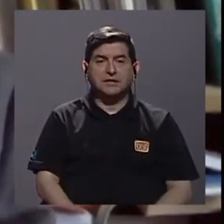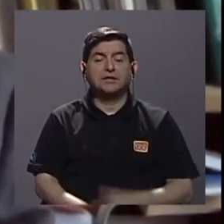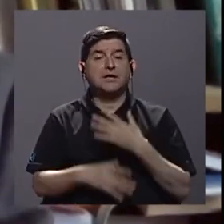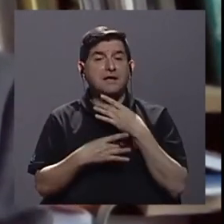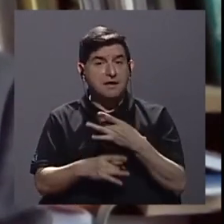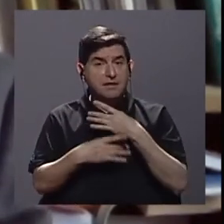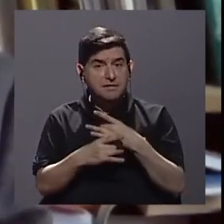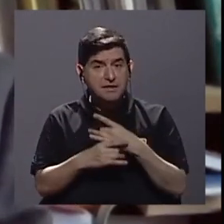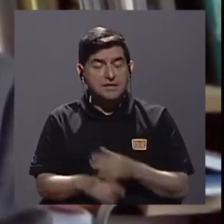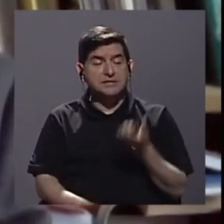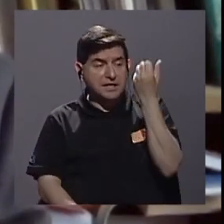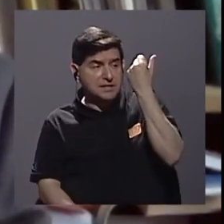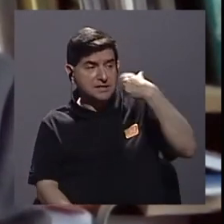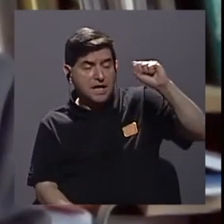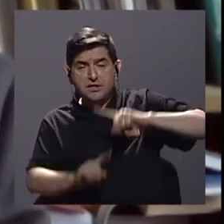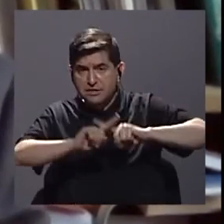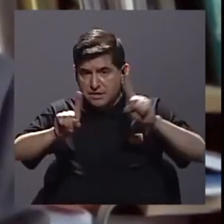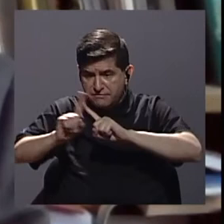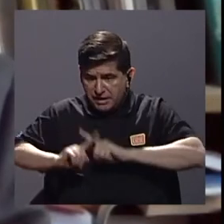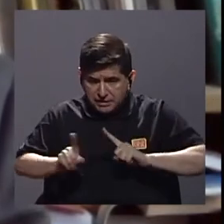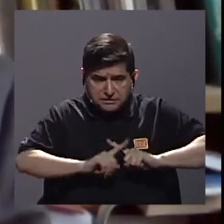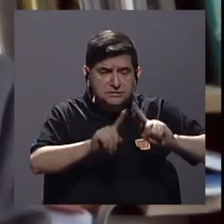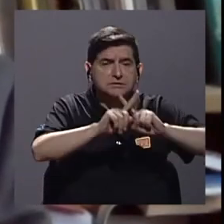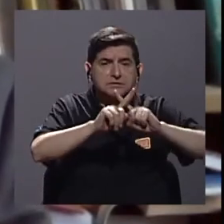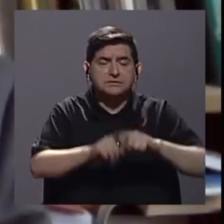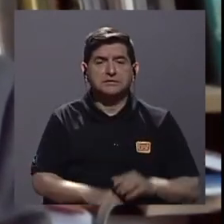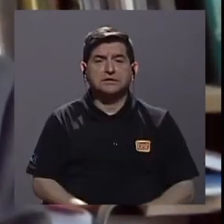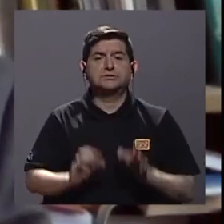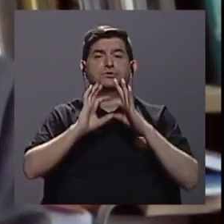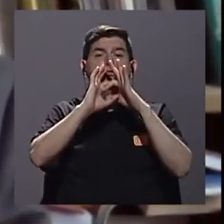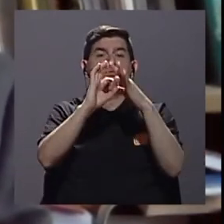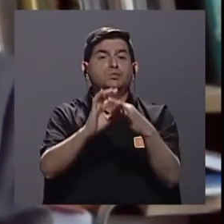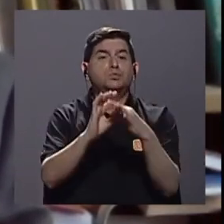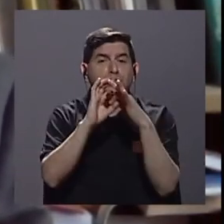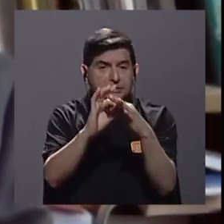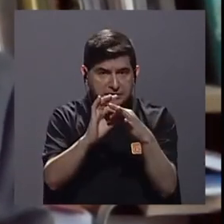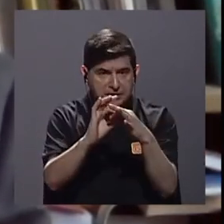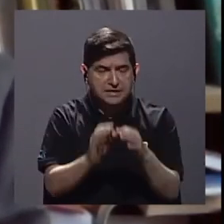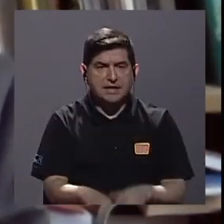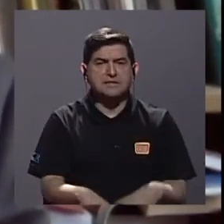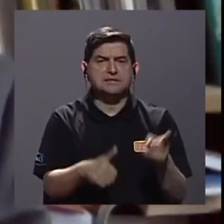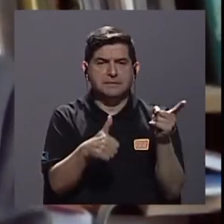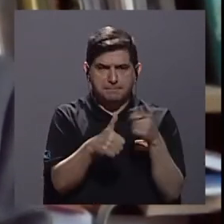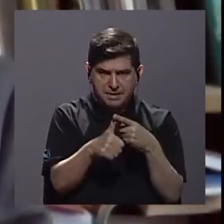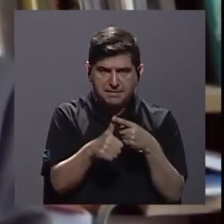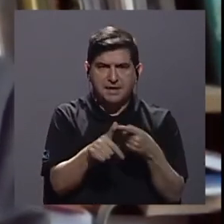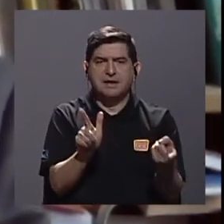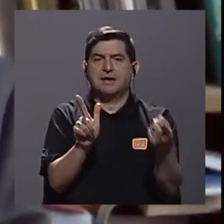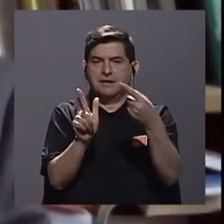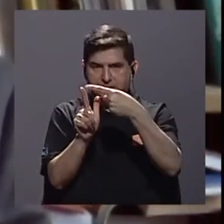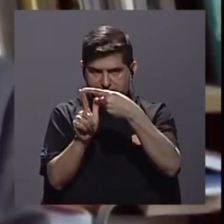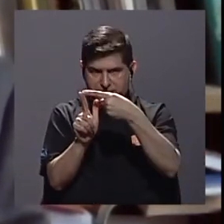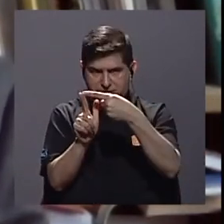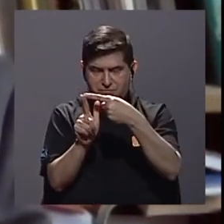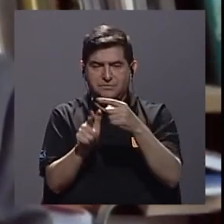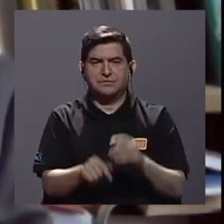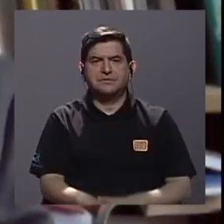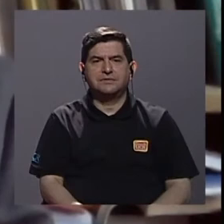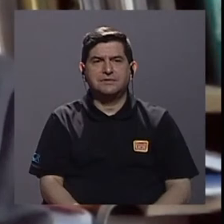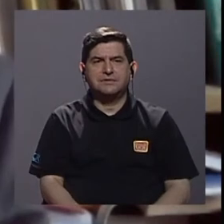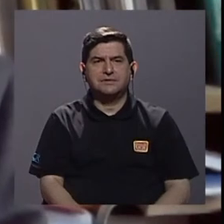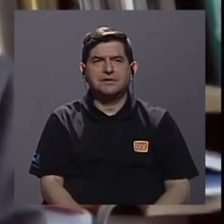es interesante de esas revoluciones es que han estado ligados por lo menos la primera y la segunda y